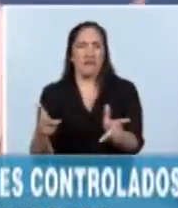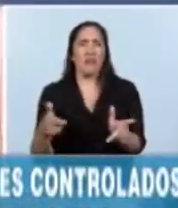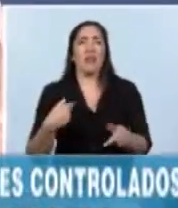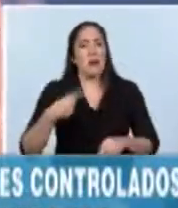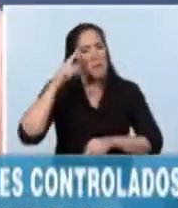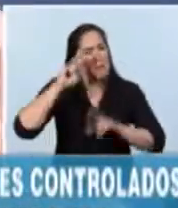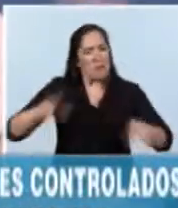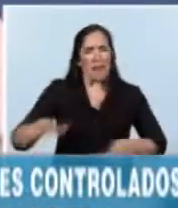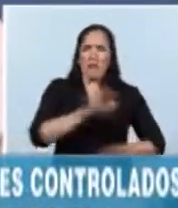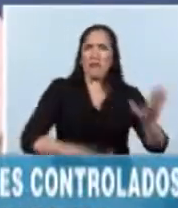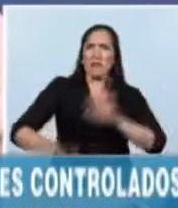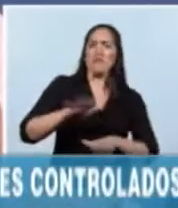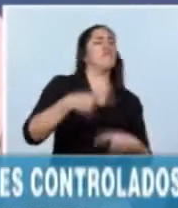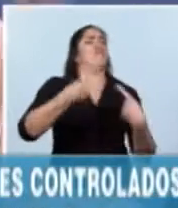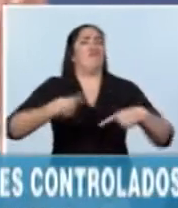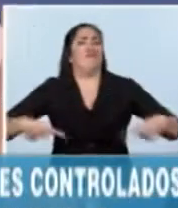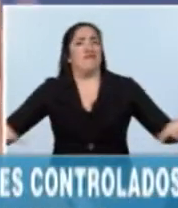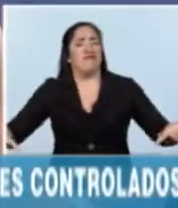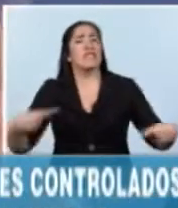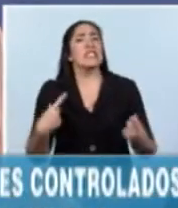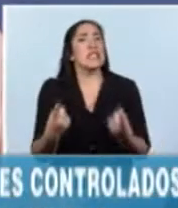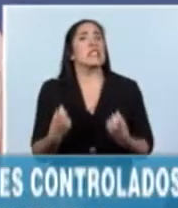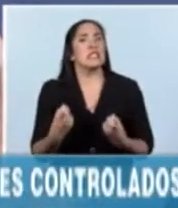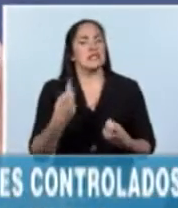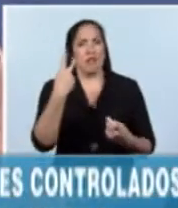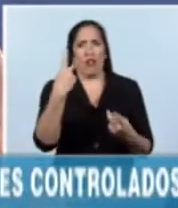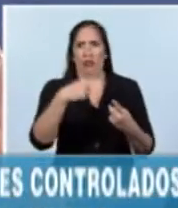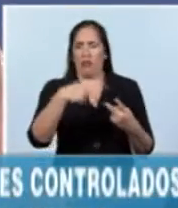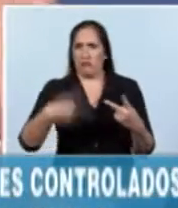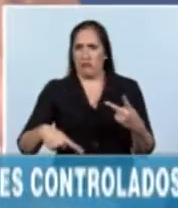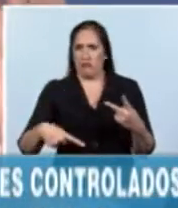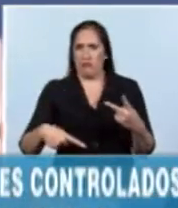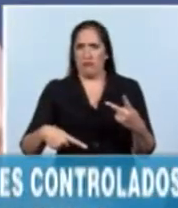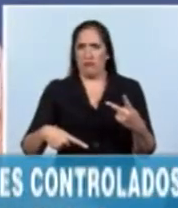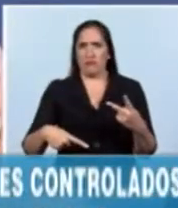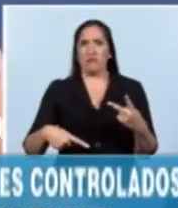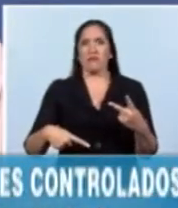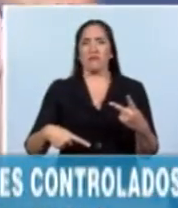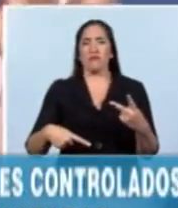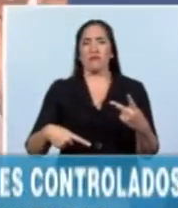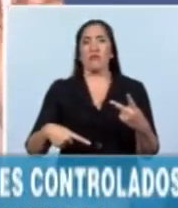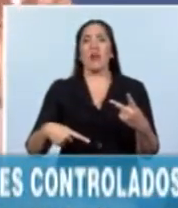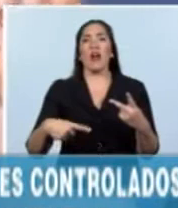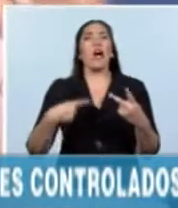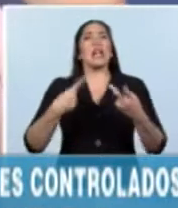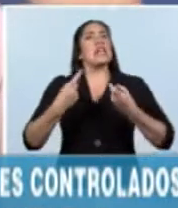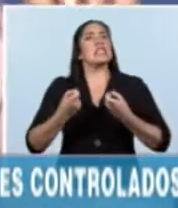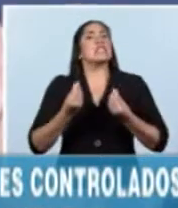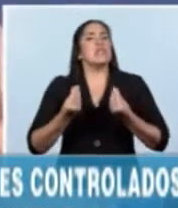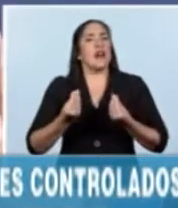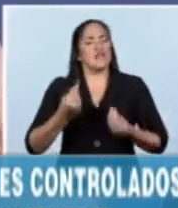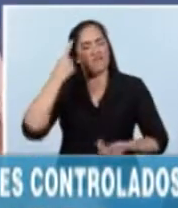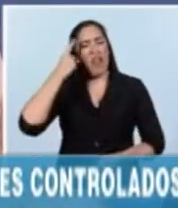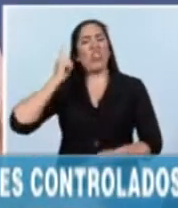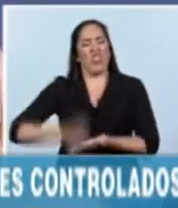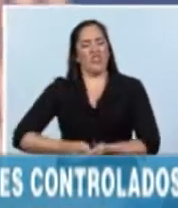políticas de cualquier índole se requieren dos cosas o tres, la primera, la decisión de